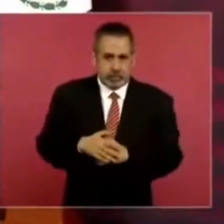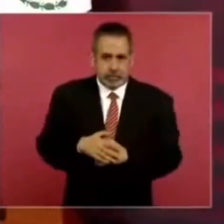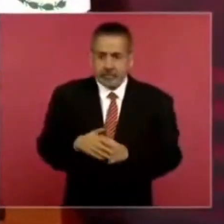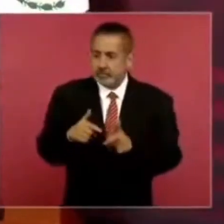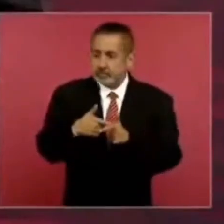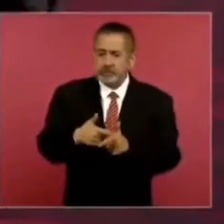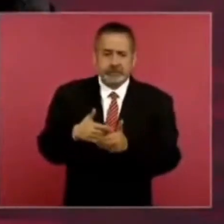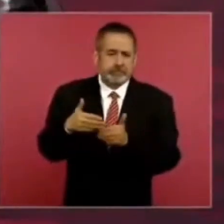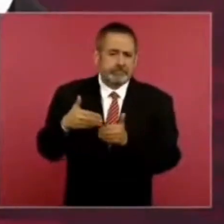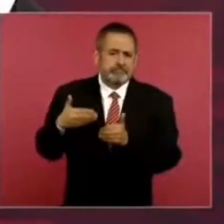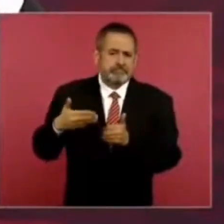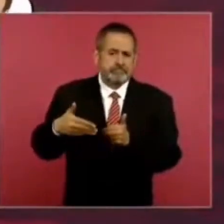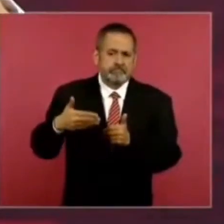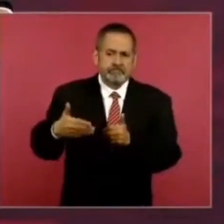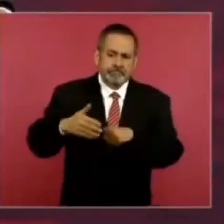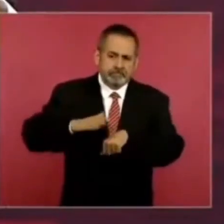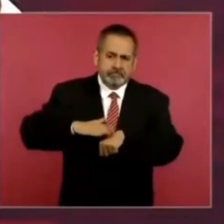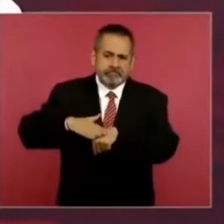es récord.